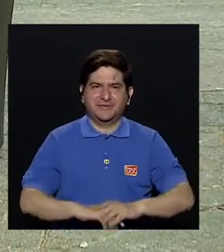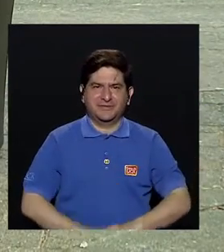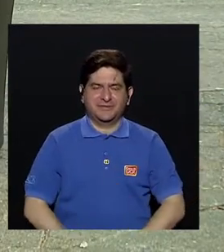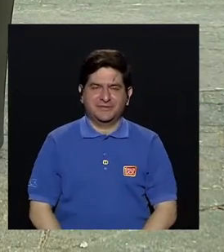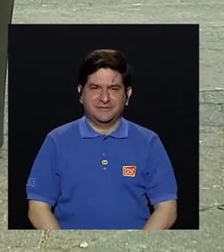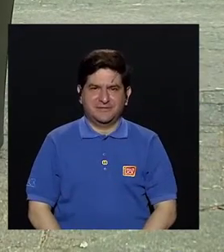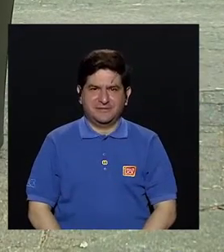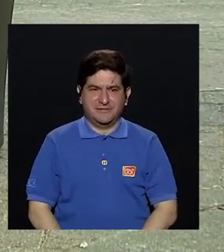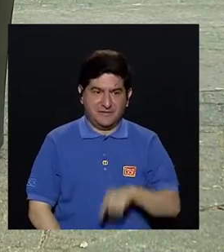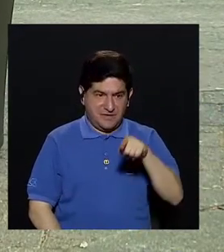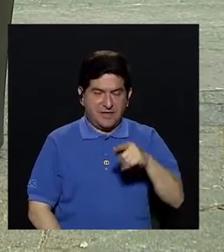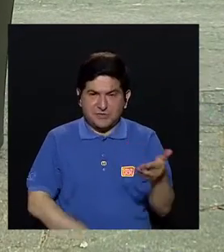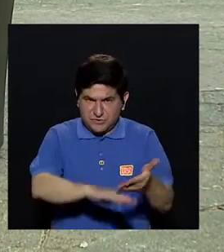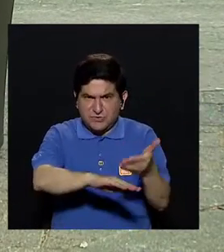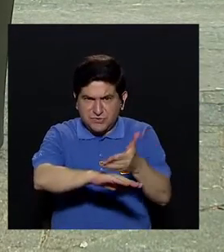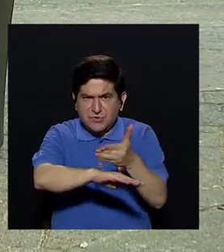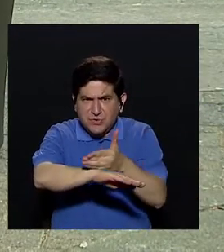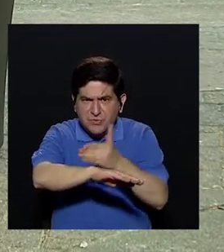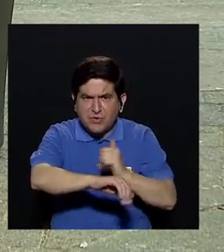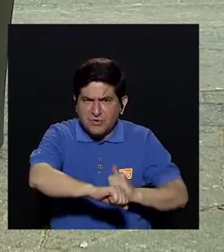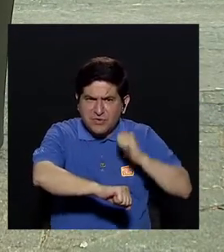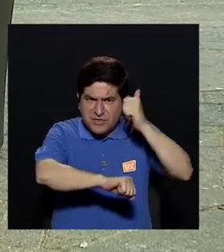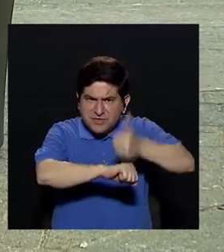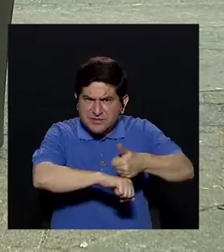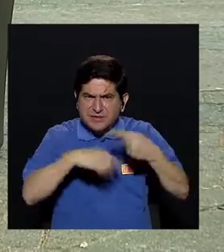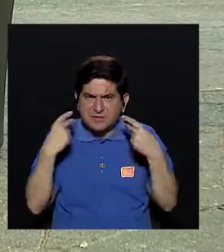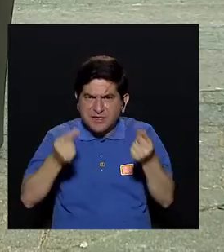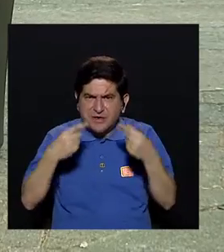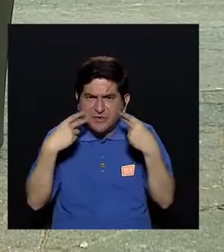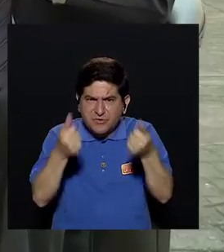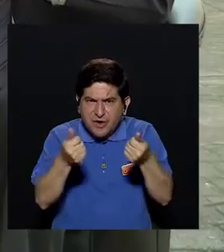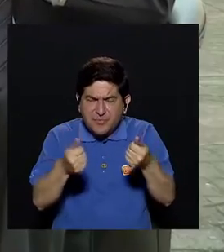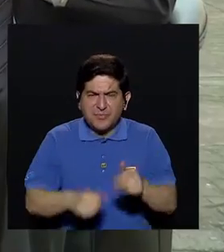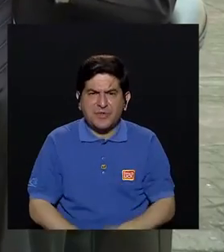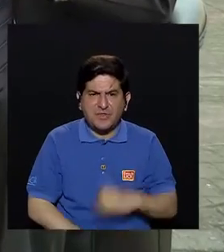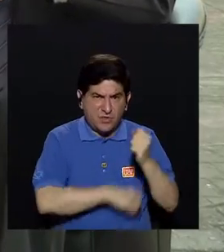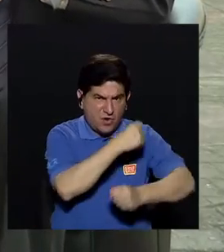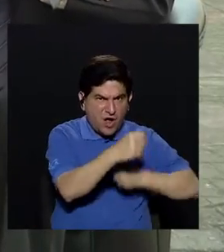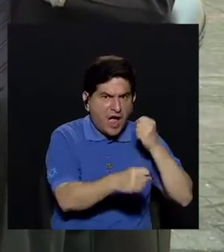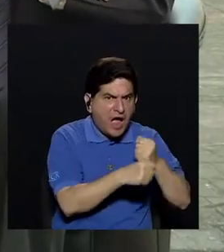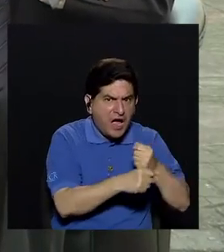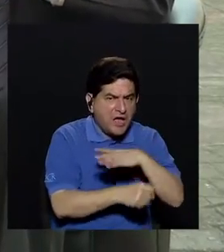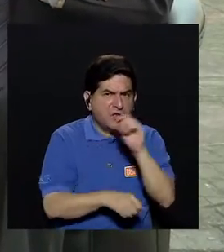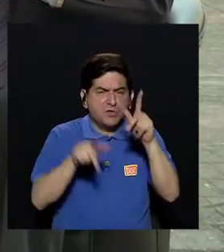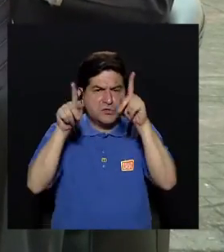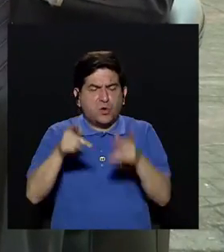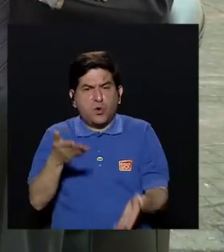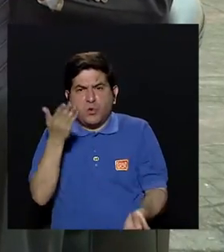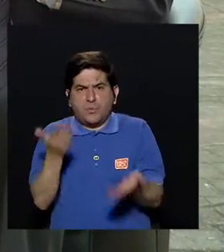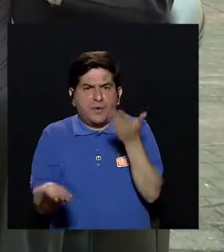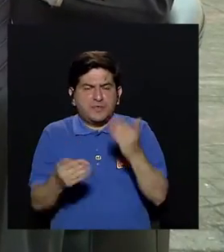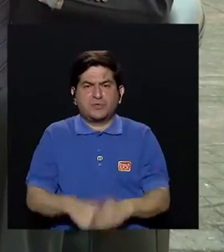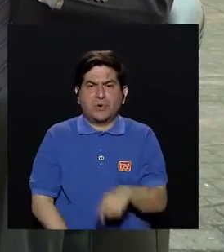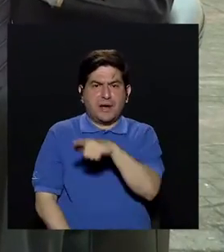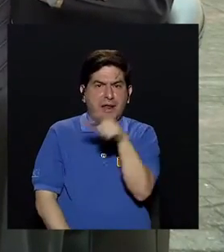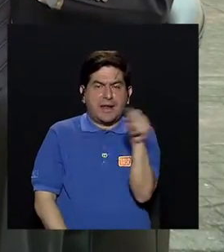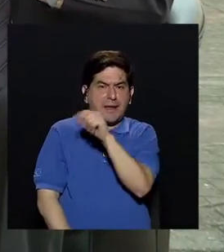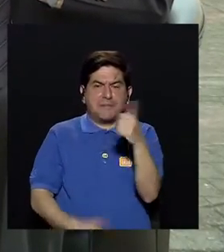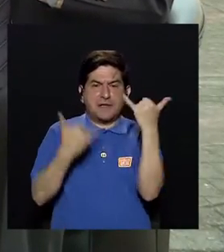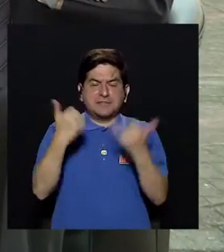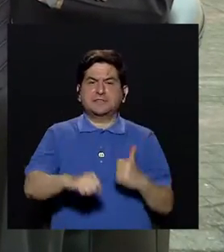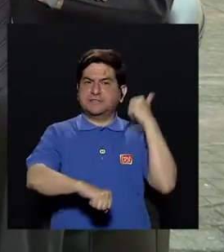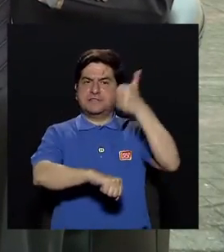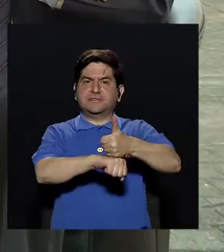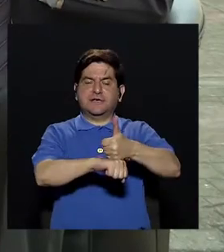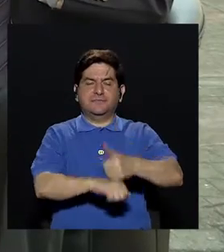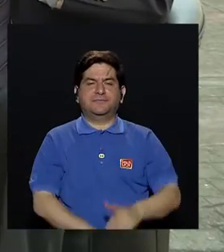esto qué tan progresivo se va instaurando o qué tan rápido? ¿Es un asunto de años o hay personas que en meses ya lo tienen